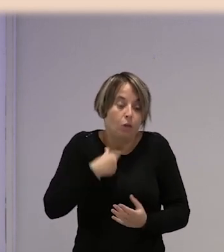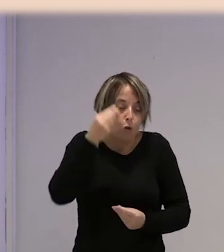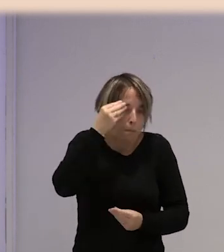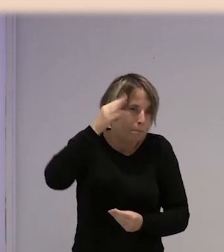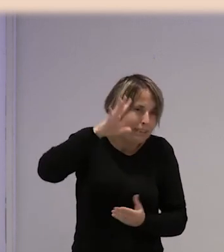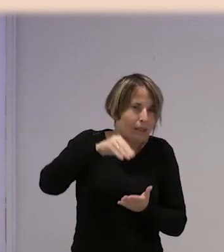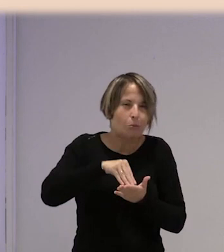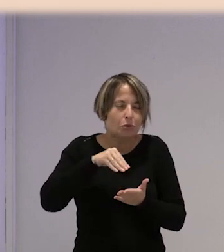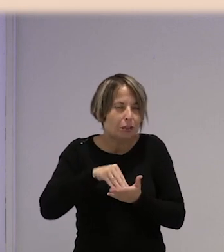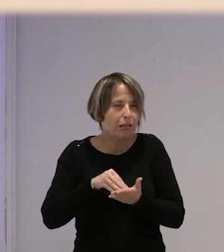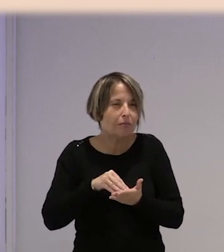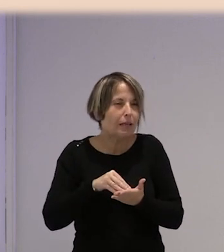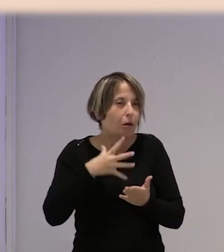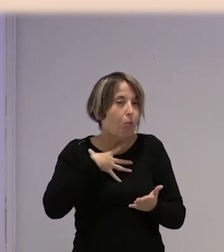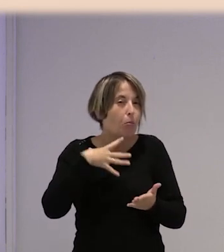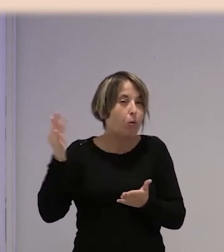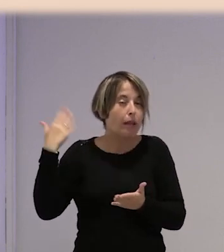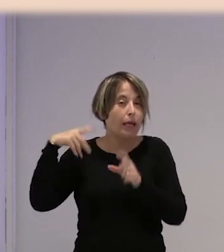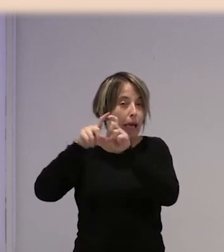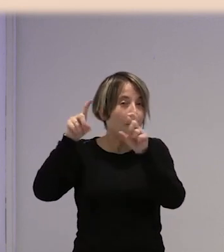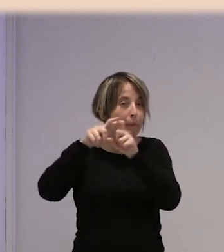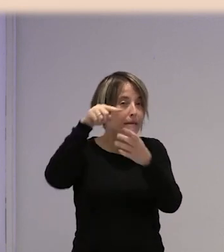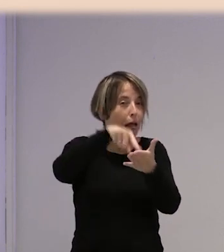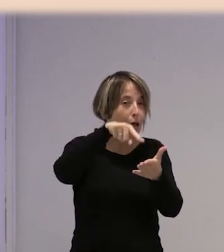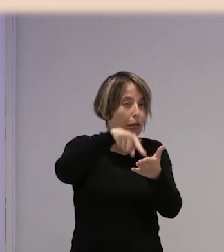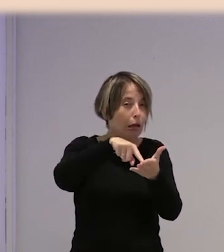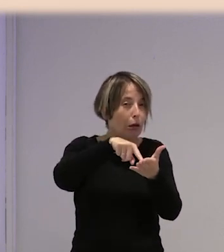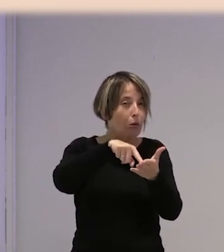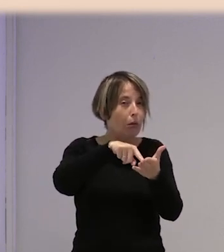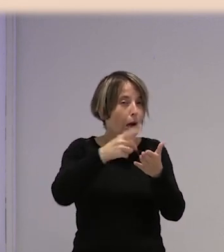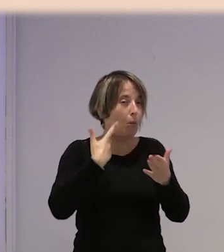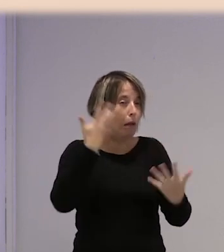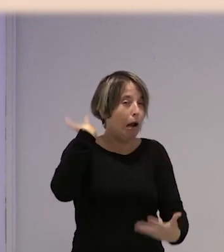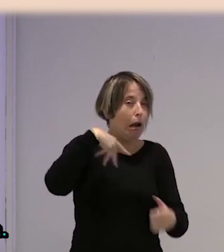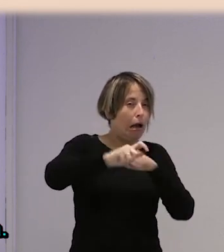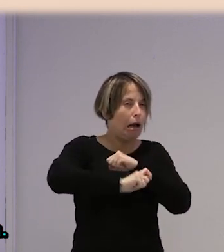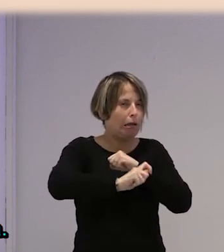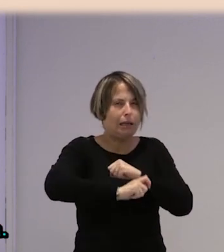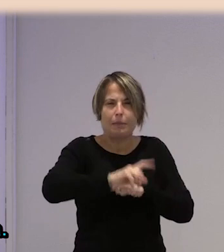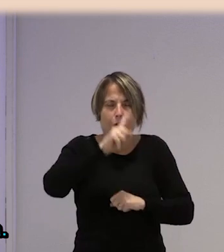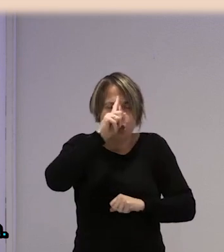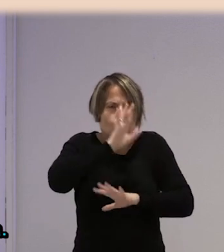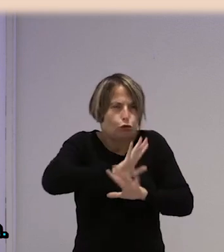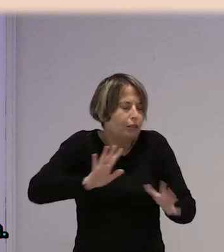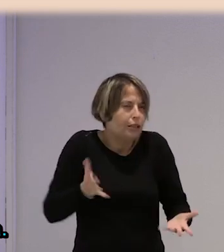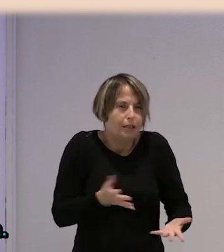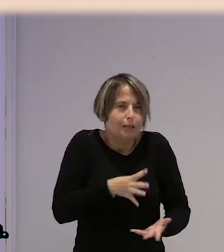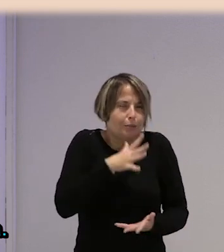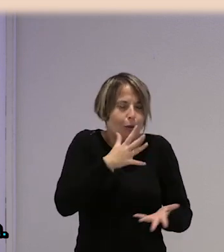muchas veces pienso, digo, será una deuda que tenga la empresa y ha metido eso, un chanchullo que ha hecho yo, es que lo que pienso, porque